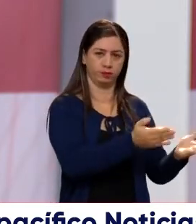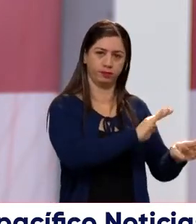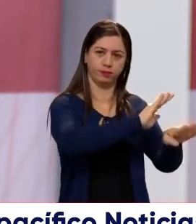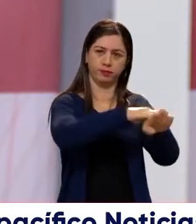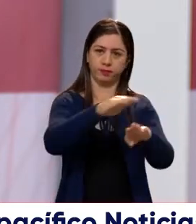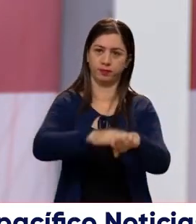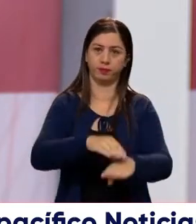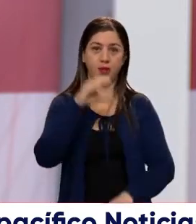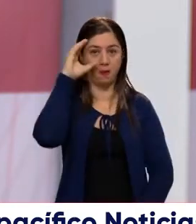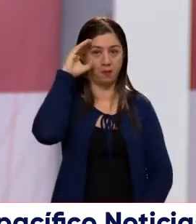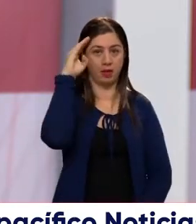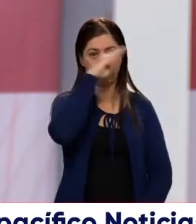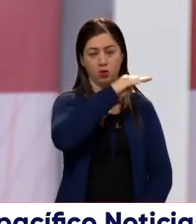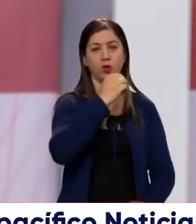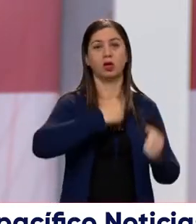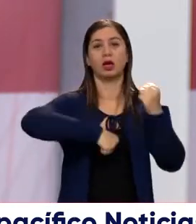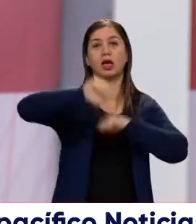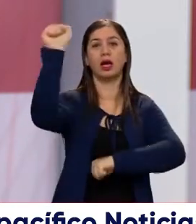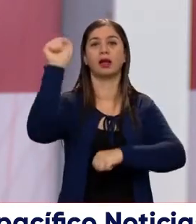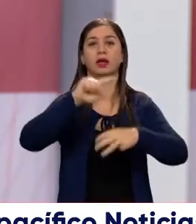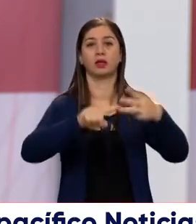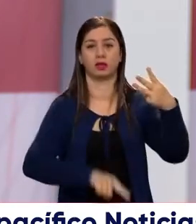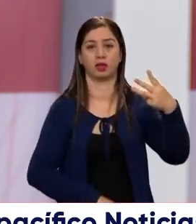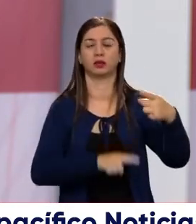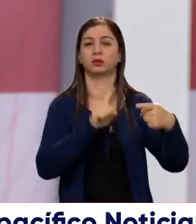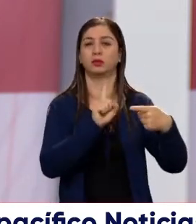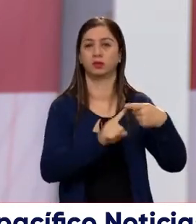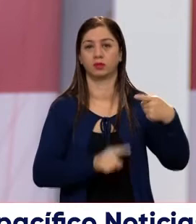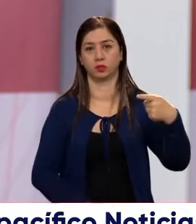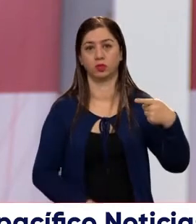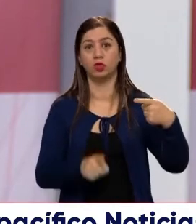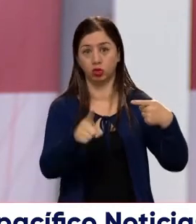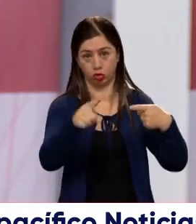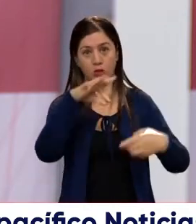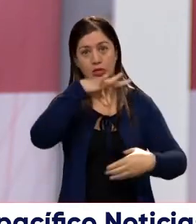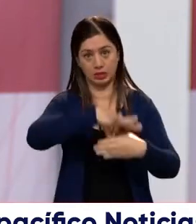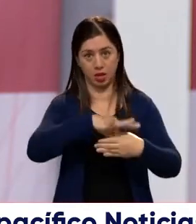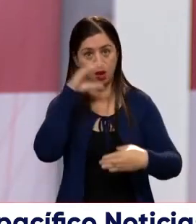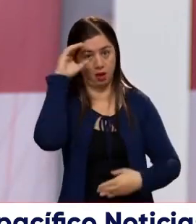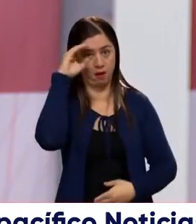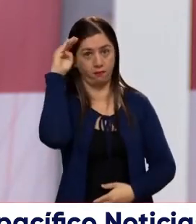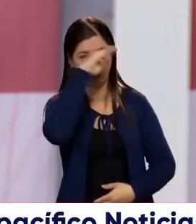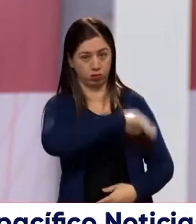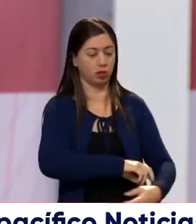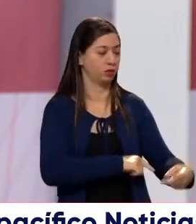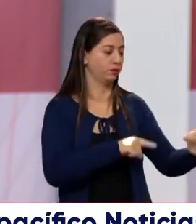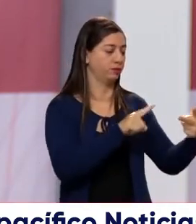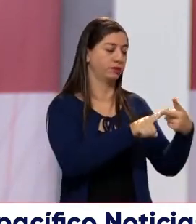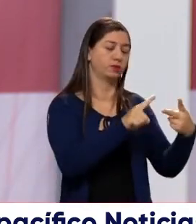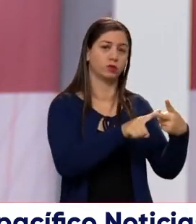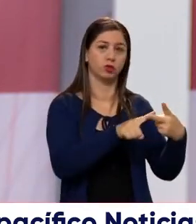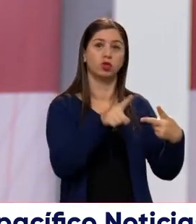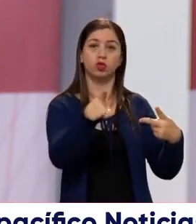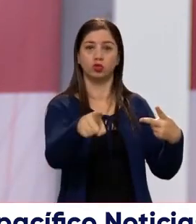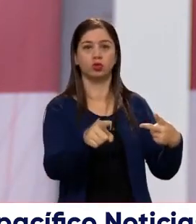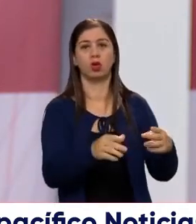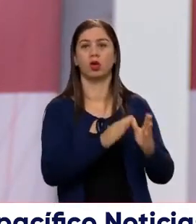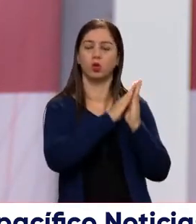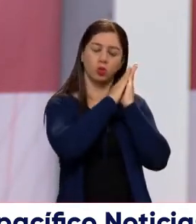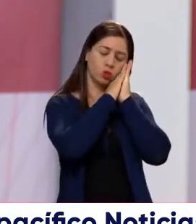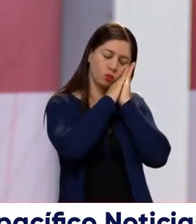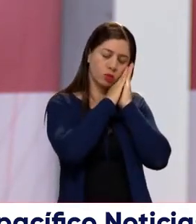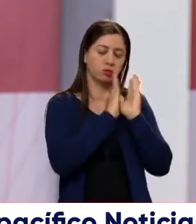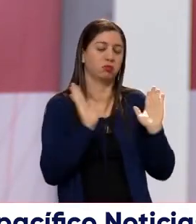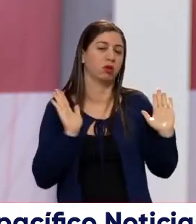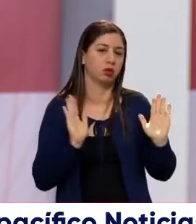decir, Petro gana con tres cosas, la primera es si usted sale a votar por Petro, la segunda es si usted se queda durmiendo en su casa,